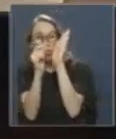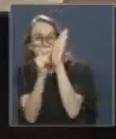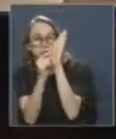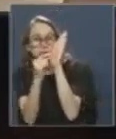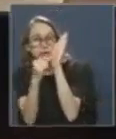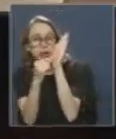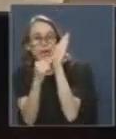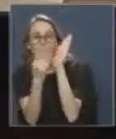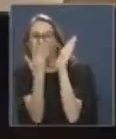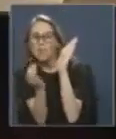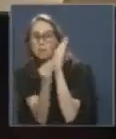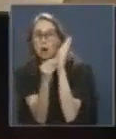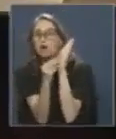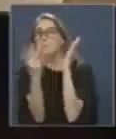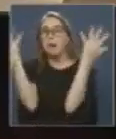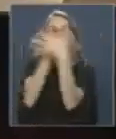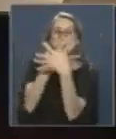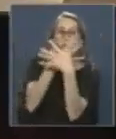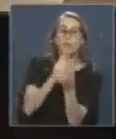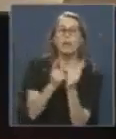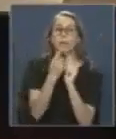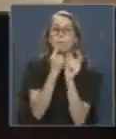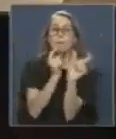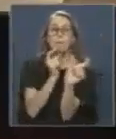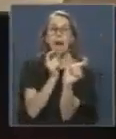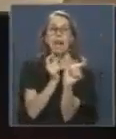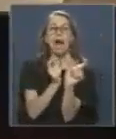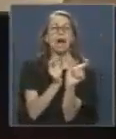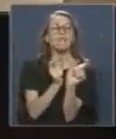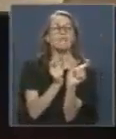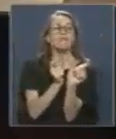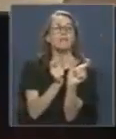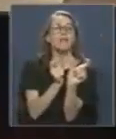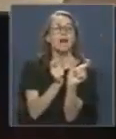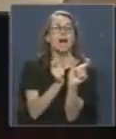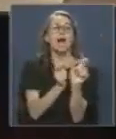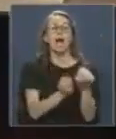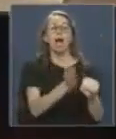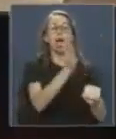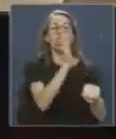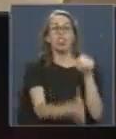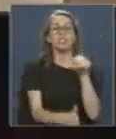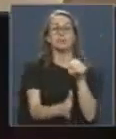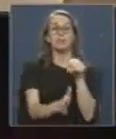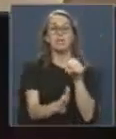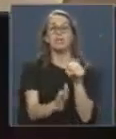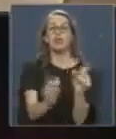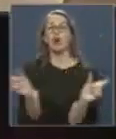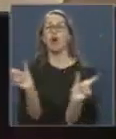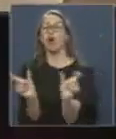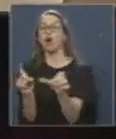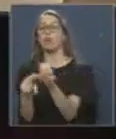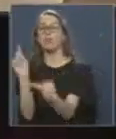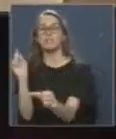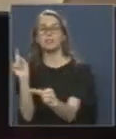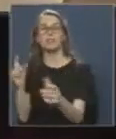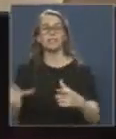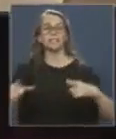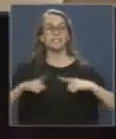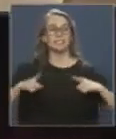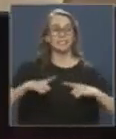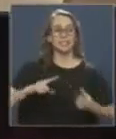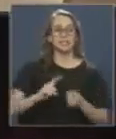con malas intenciones, se han cambiado las palabras despido por desvinculación, la cesantía por